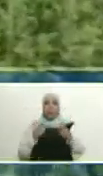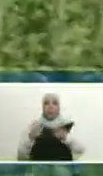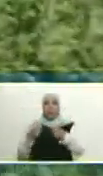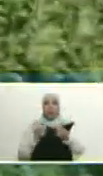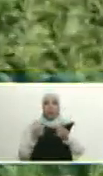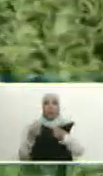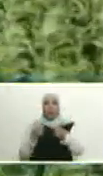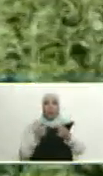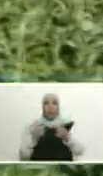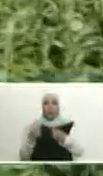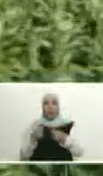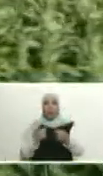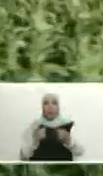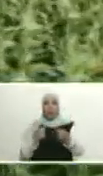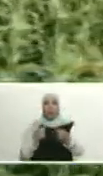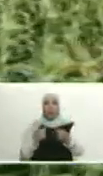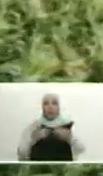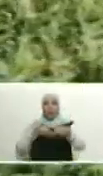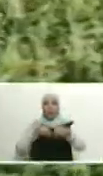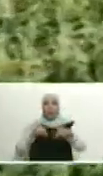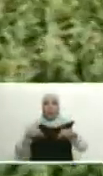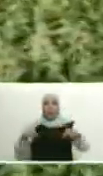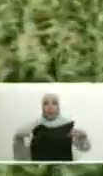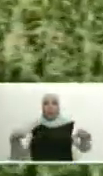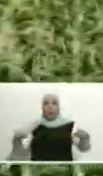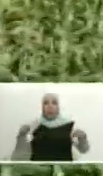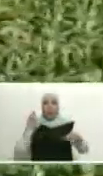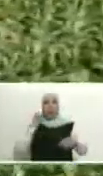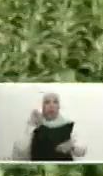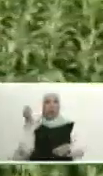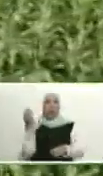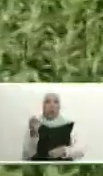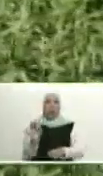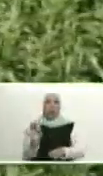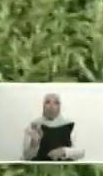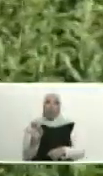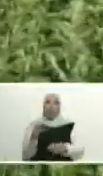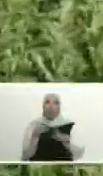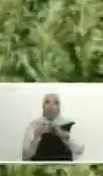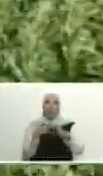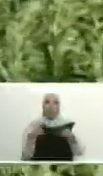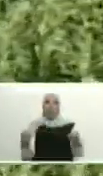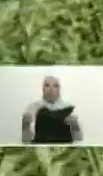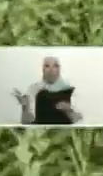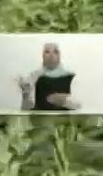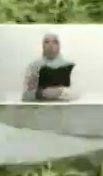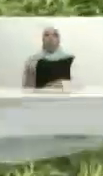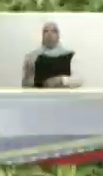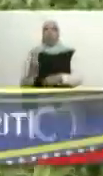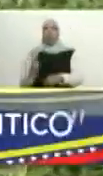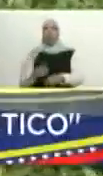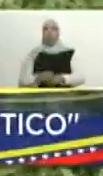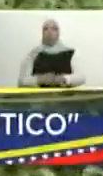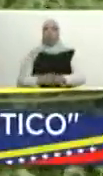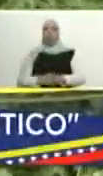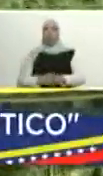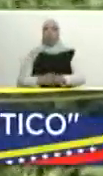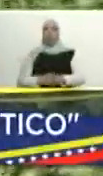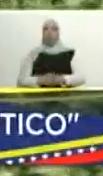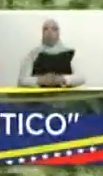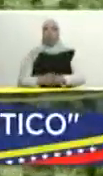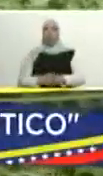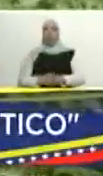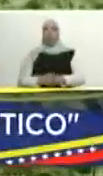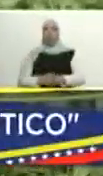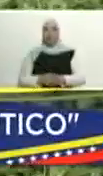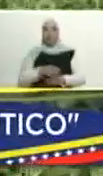y armonizando todo este sistema productivo, no sólo de guarico, sino de todo el país. Saludo al ministro Castro Sotelo, al ministro Leal